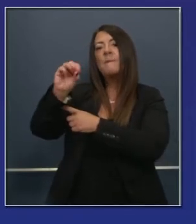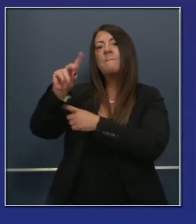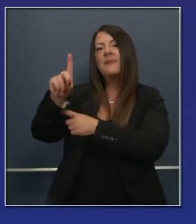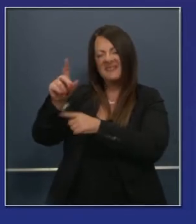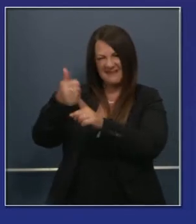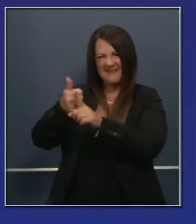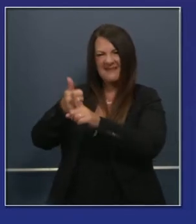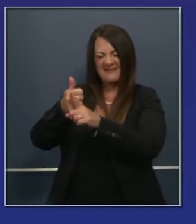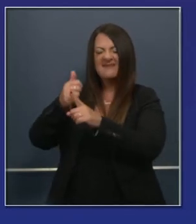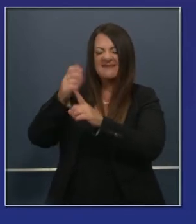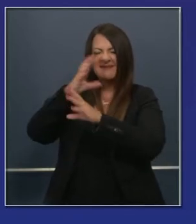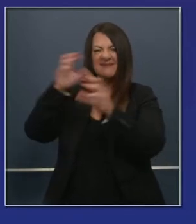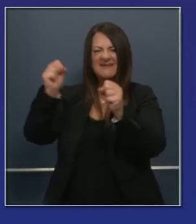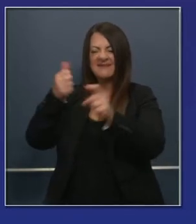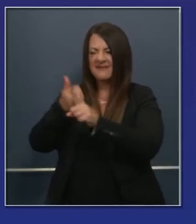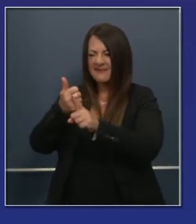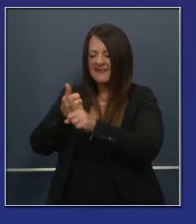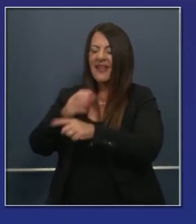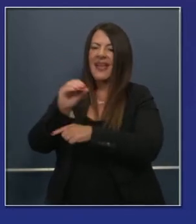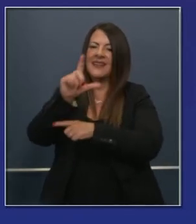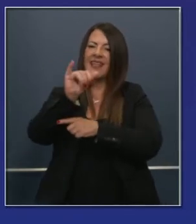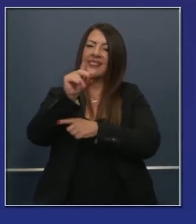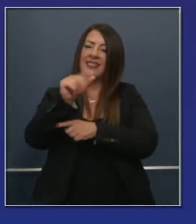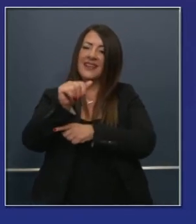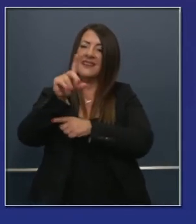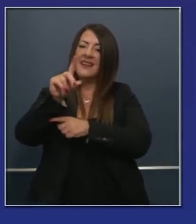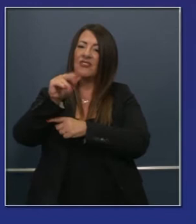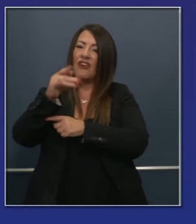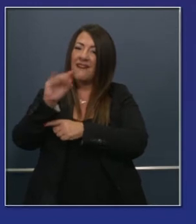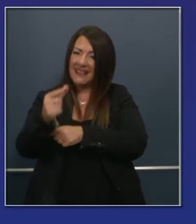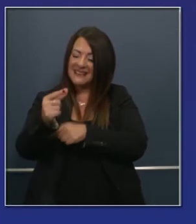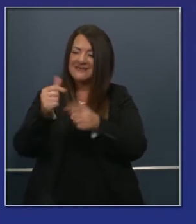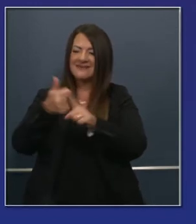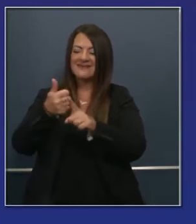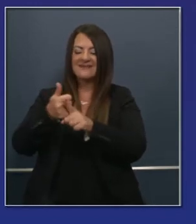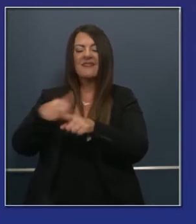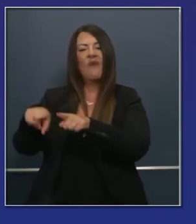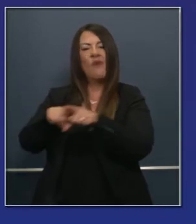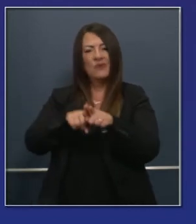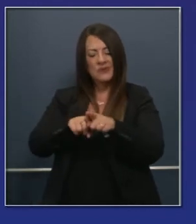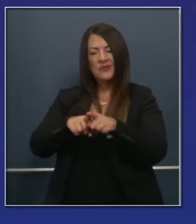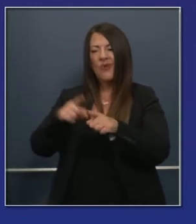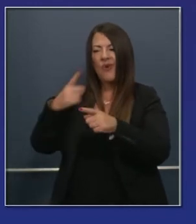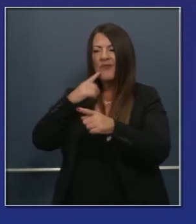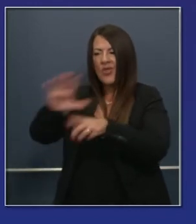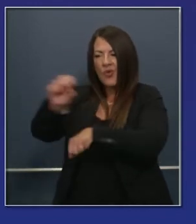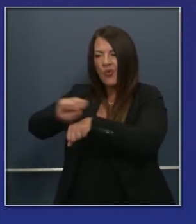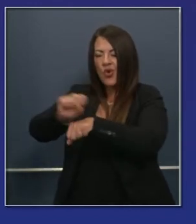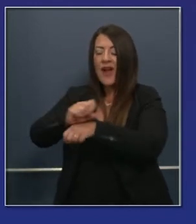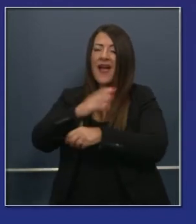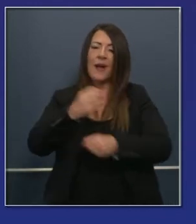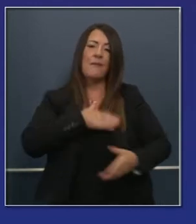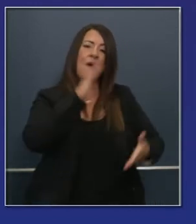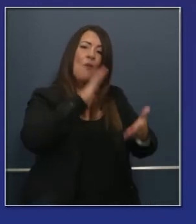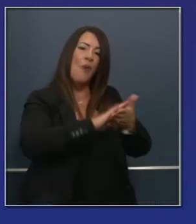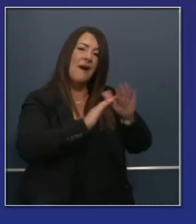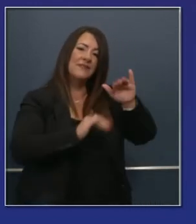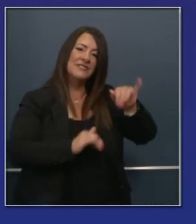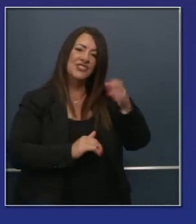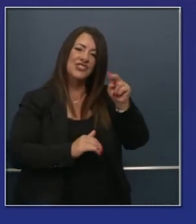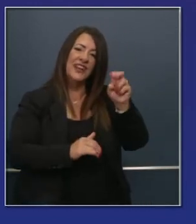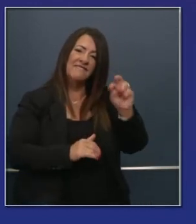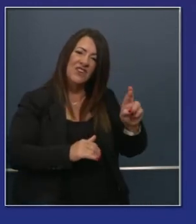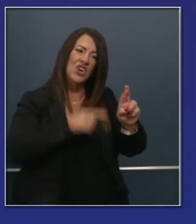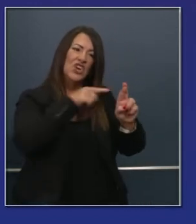Tony Thurman. Él preparó un grupo de trabajo junto con Linda Rowling Hammond, también mi esposa Jennifer, por sus